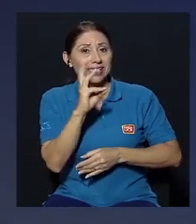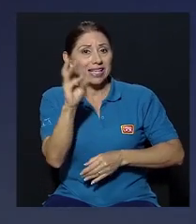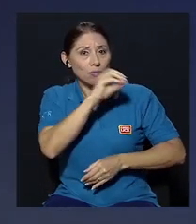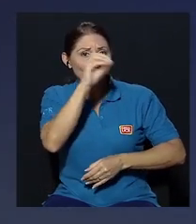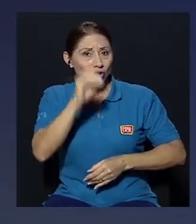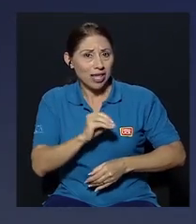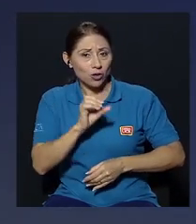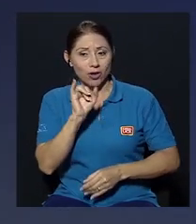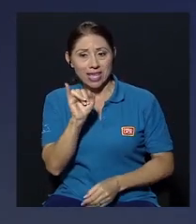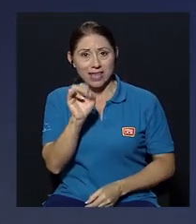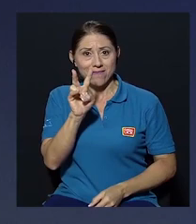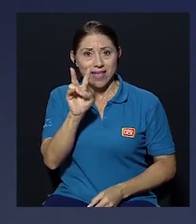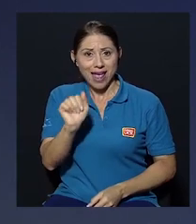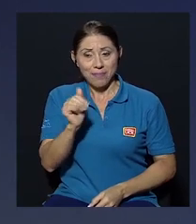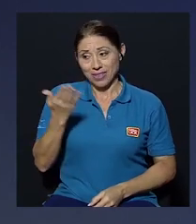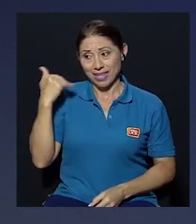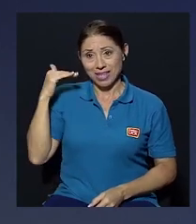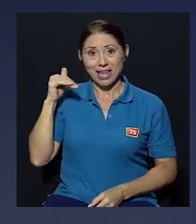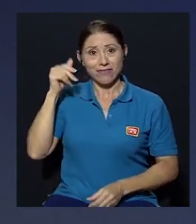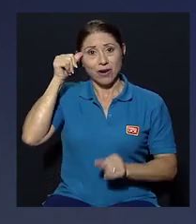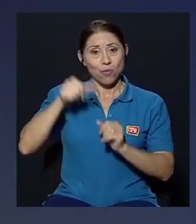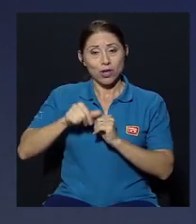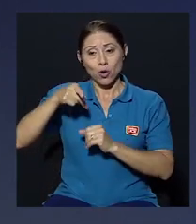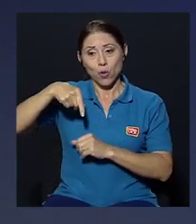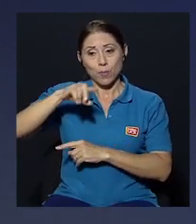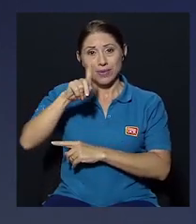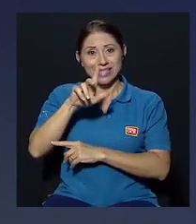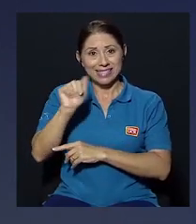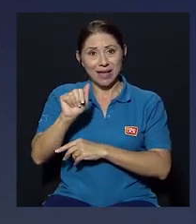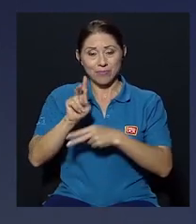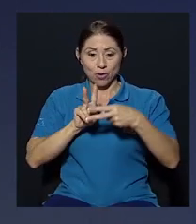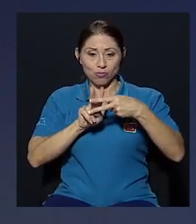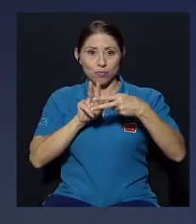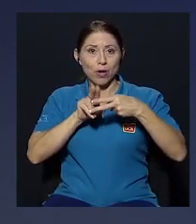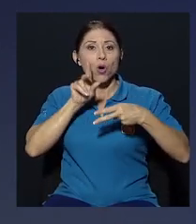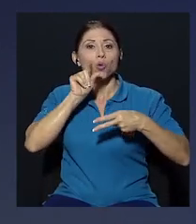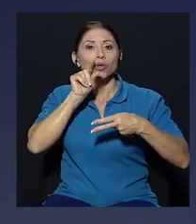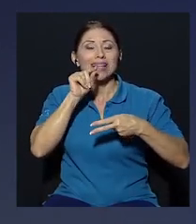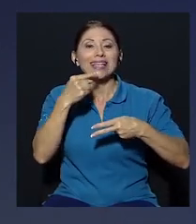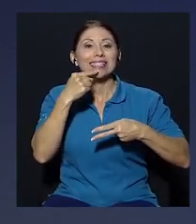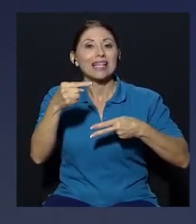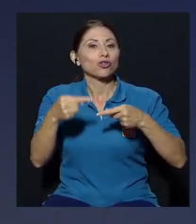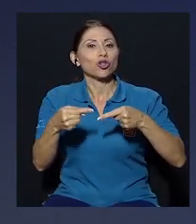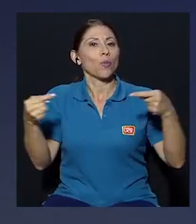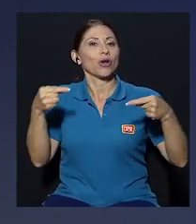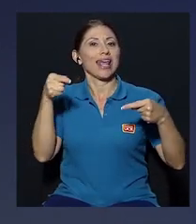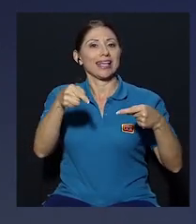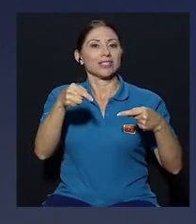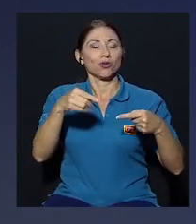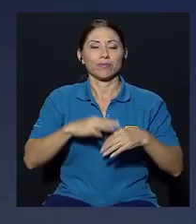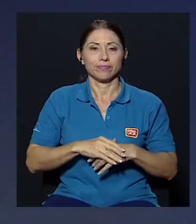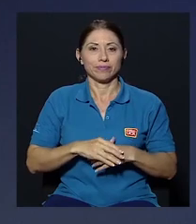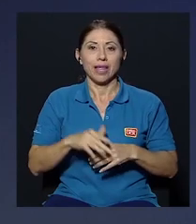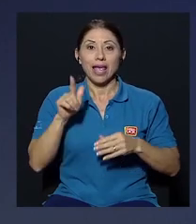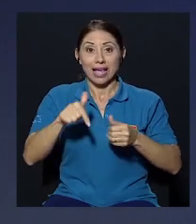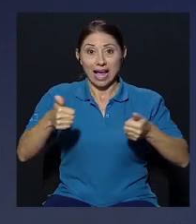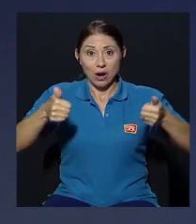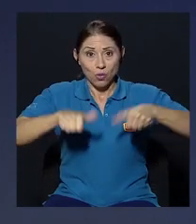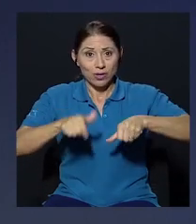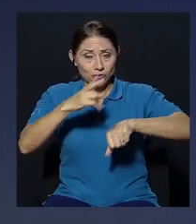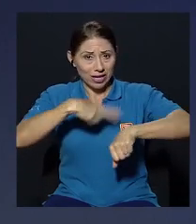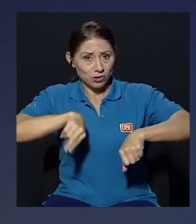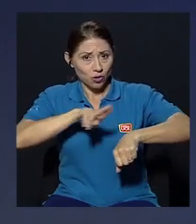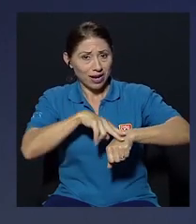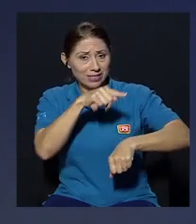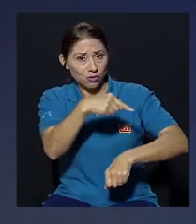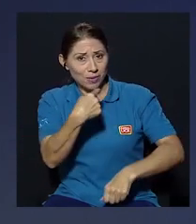recuerdo recientemente un twitter de Rodolfo Pisa diciendo que se oponía a eso estos acuerdos nacionales que